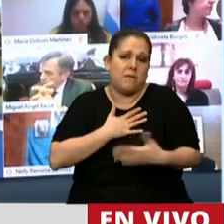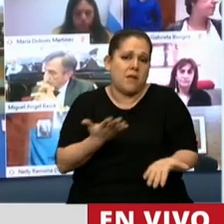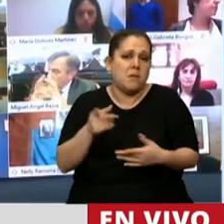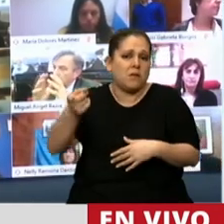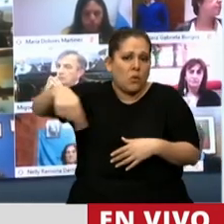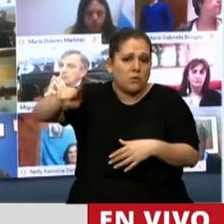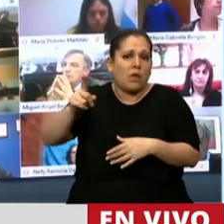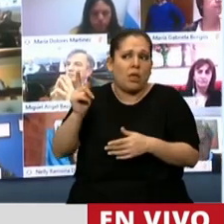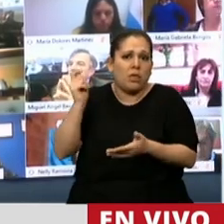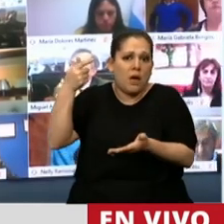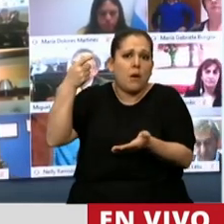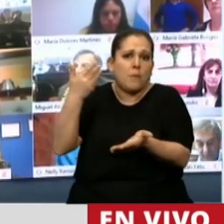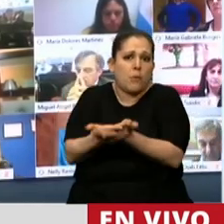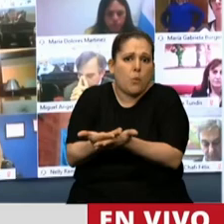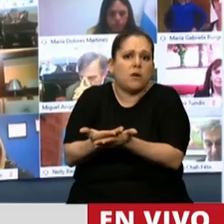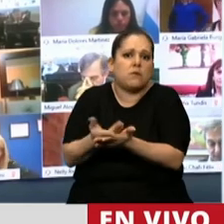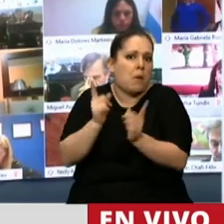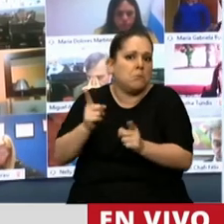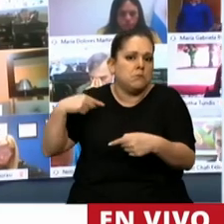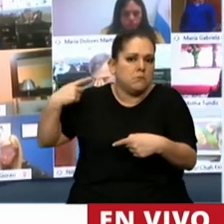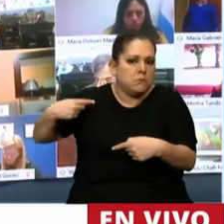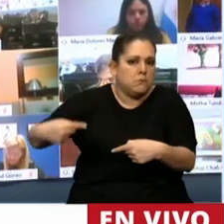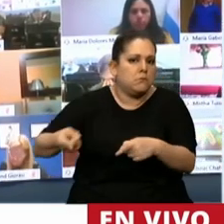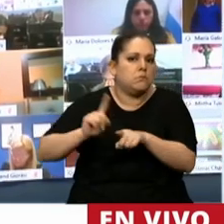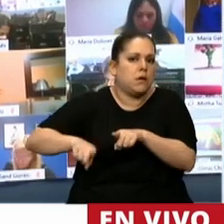pasados en vez de futuros. Muchas gracias.